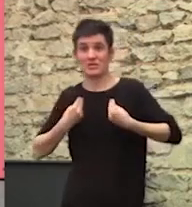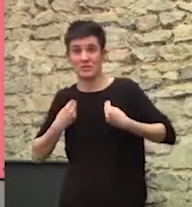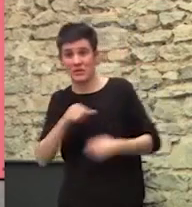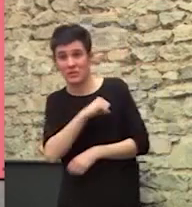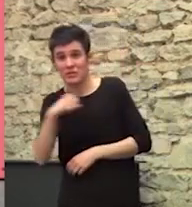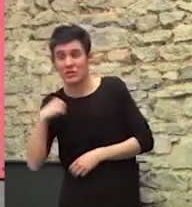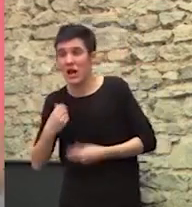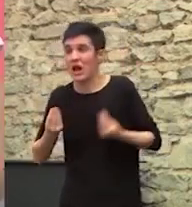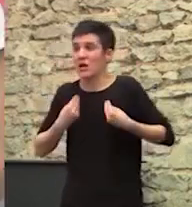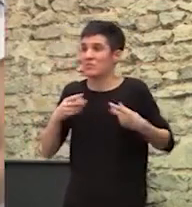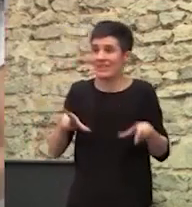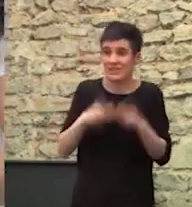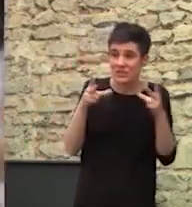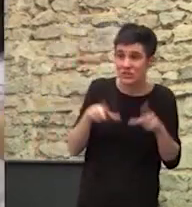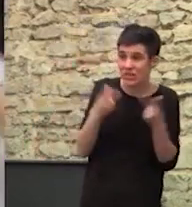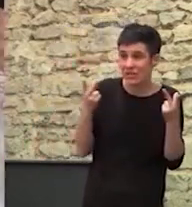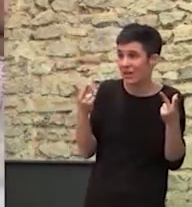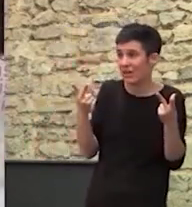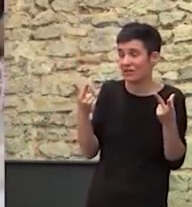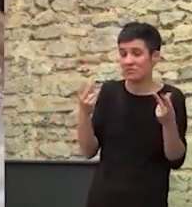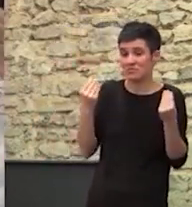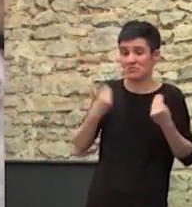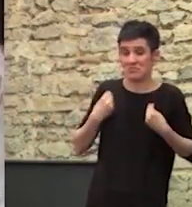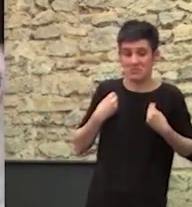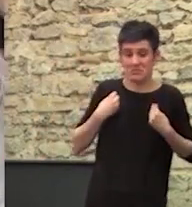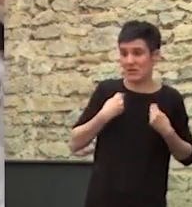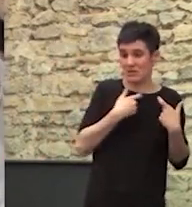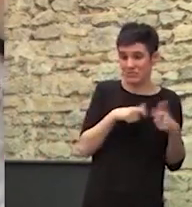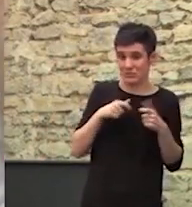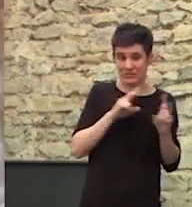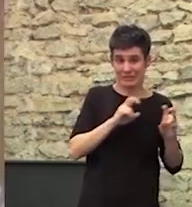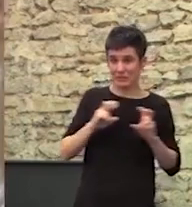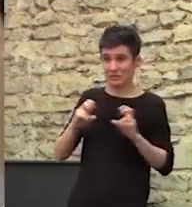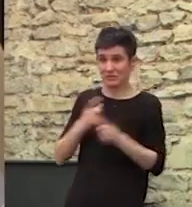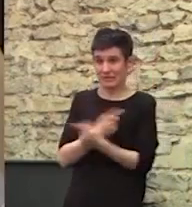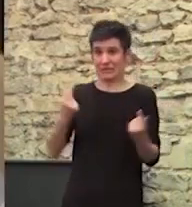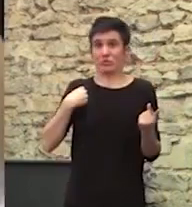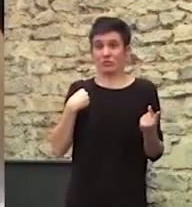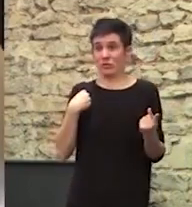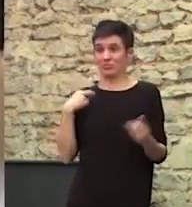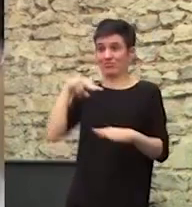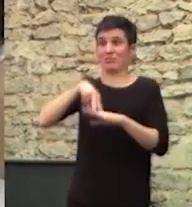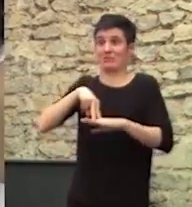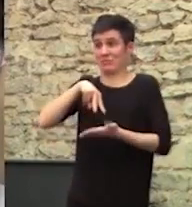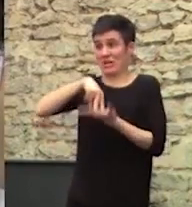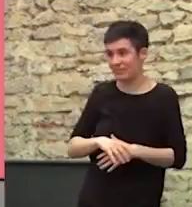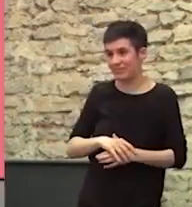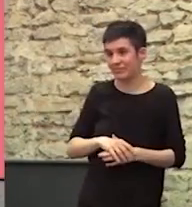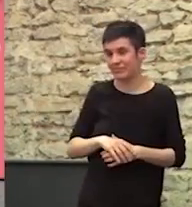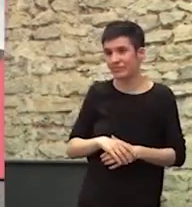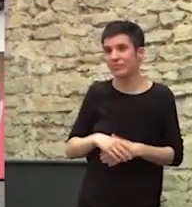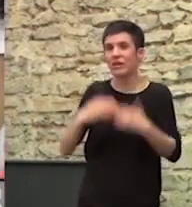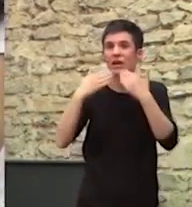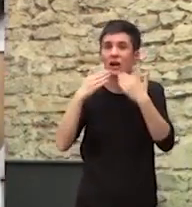personal Con mi vida social Y con todos los aspectos de mi vida Hago esto Entonces os va a tocar Oírlo